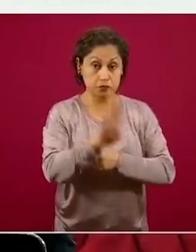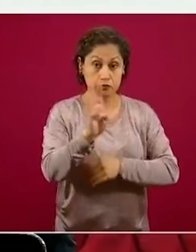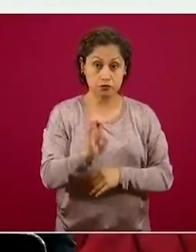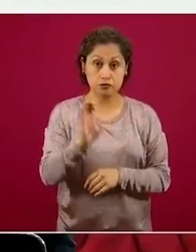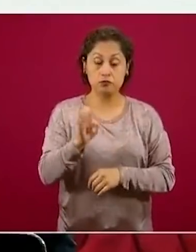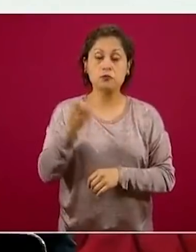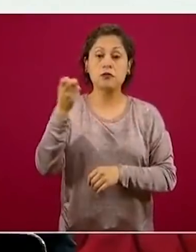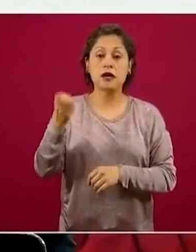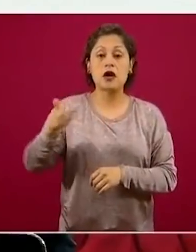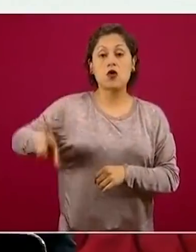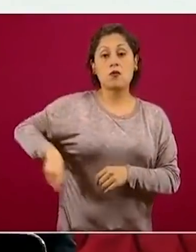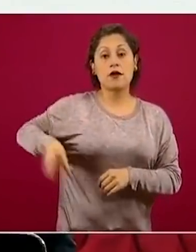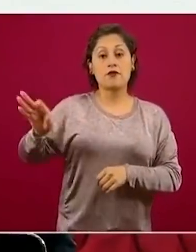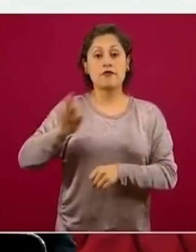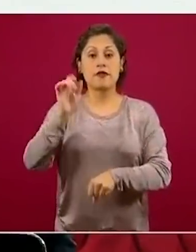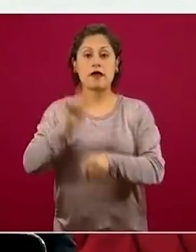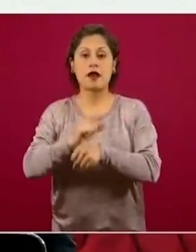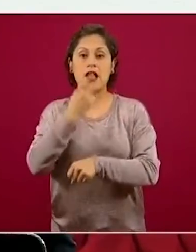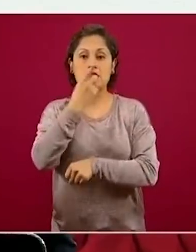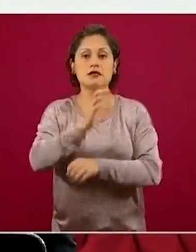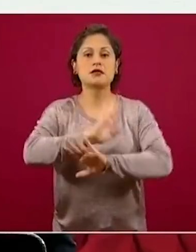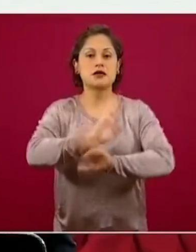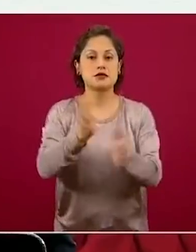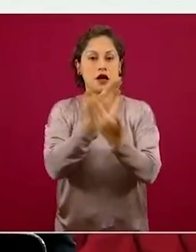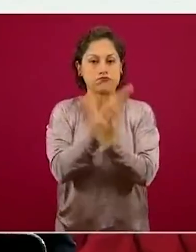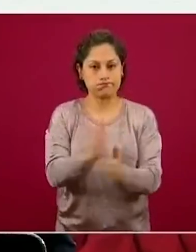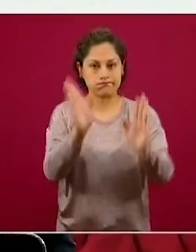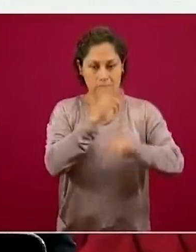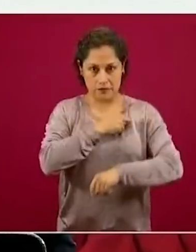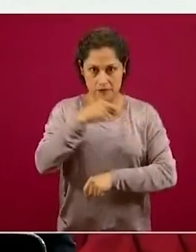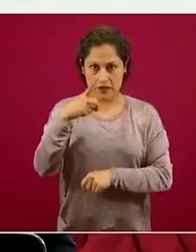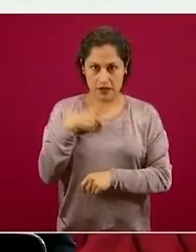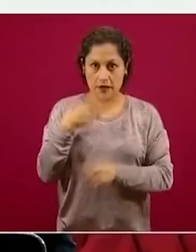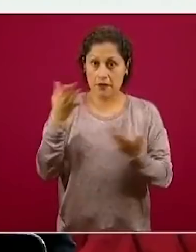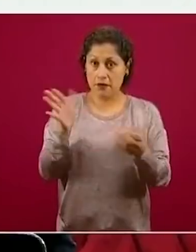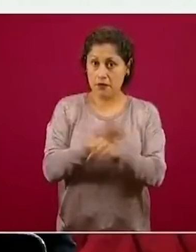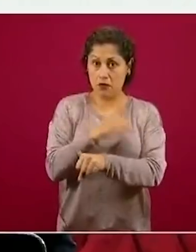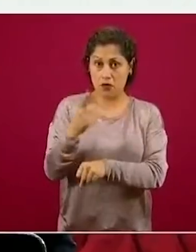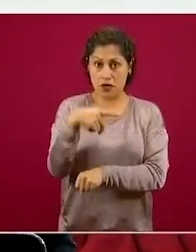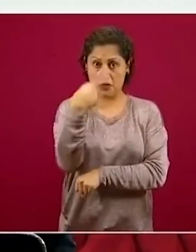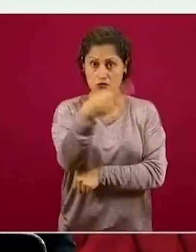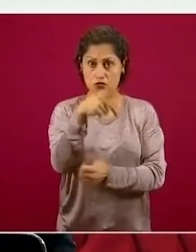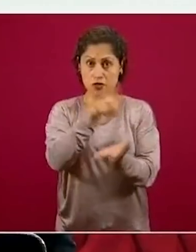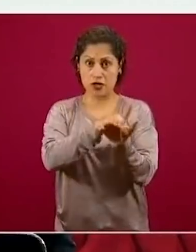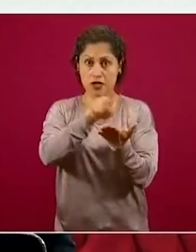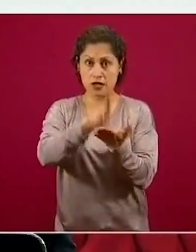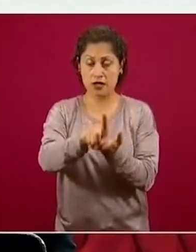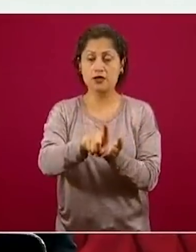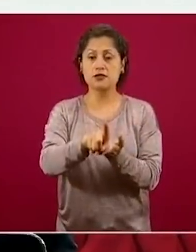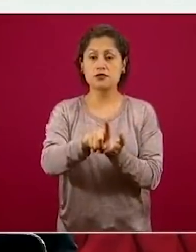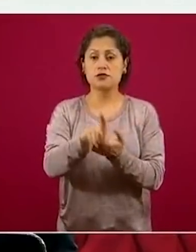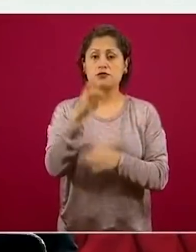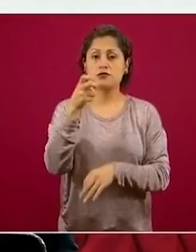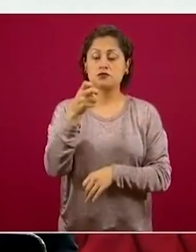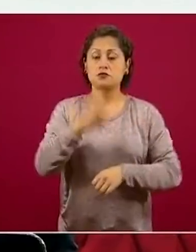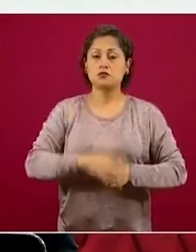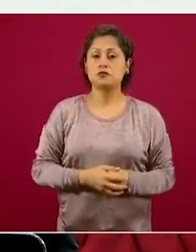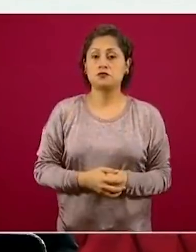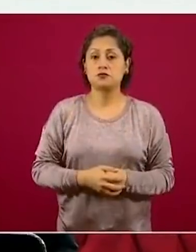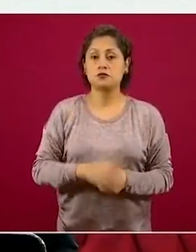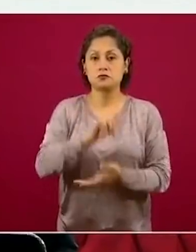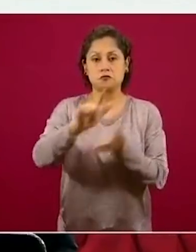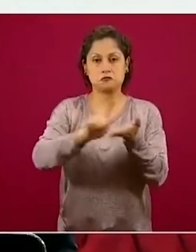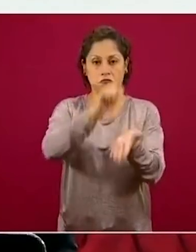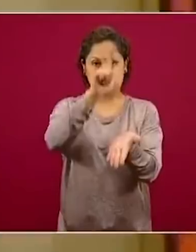un servicio esencial. Las guarderías son un derecho, son una prestación que tienen por